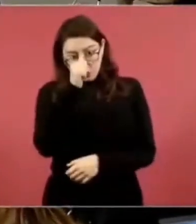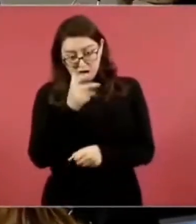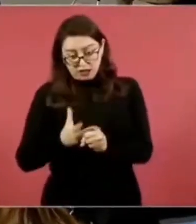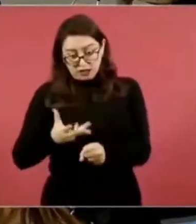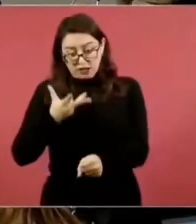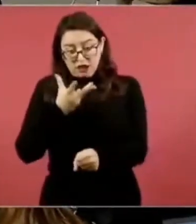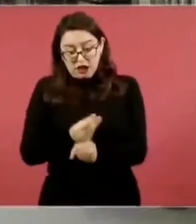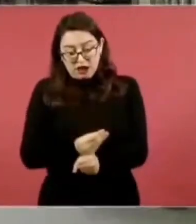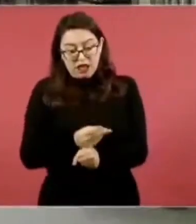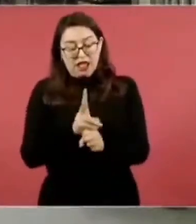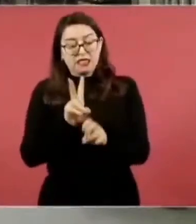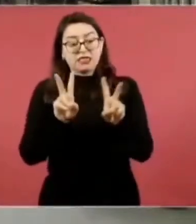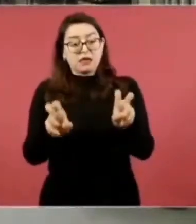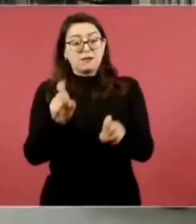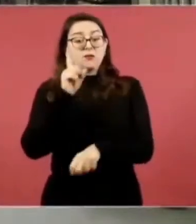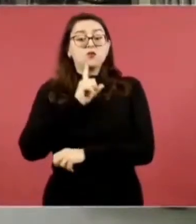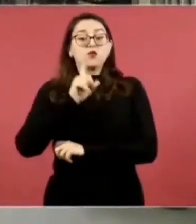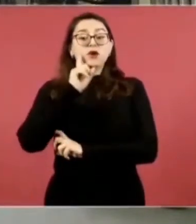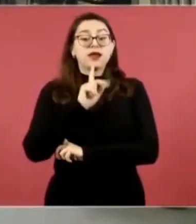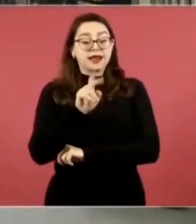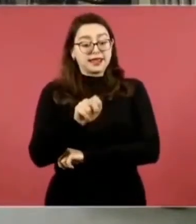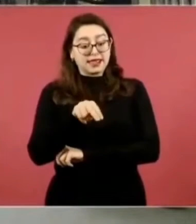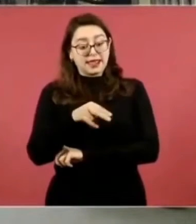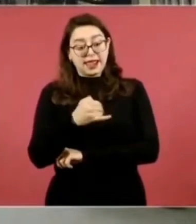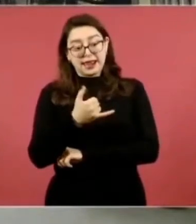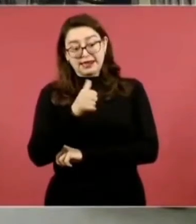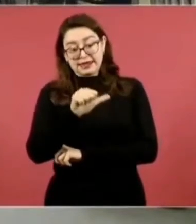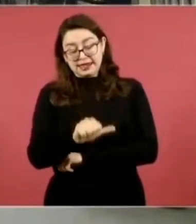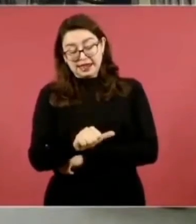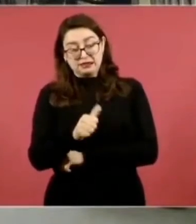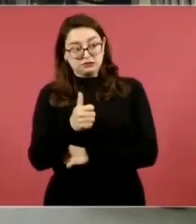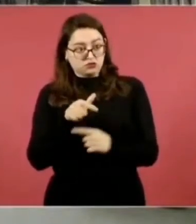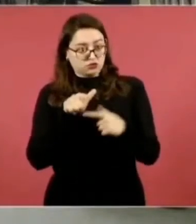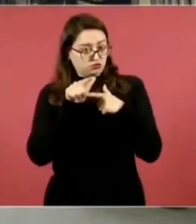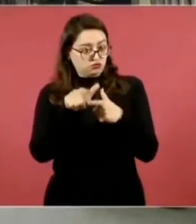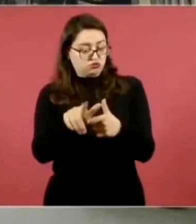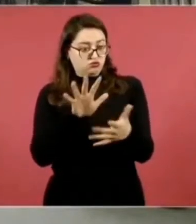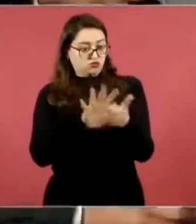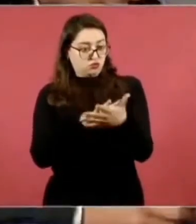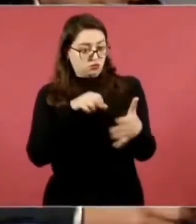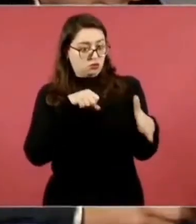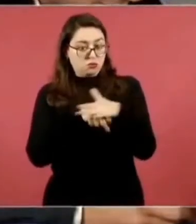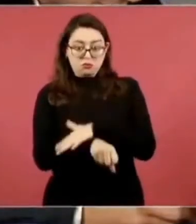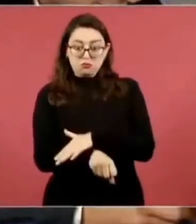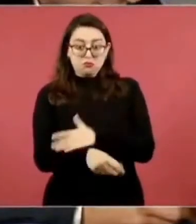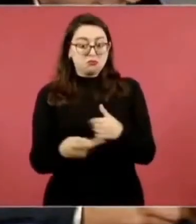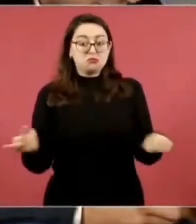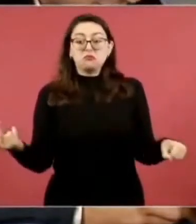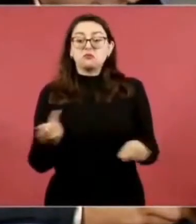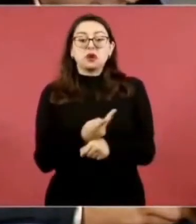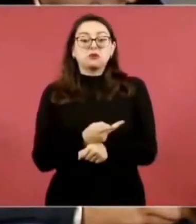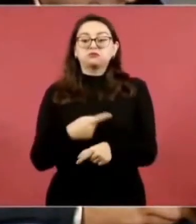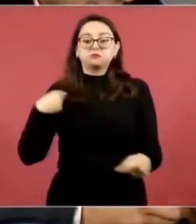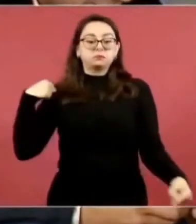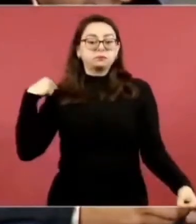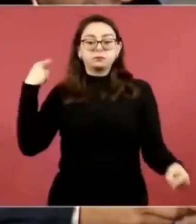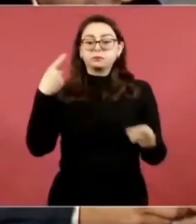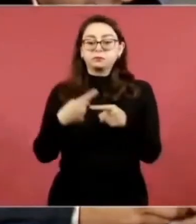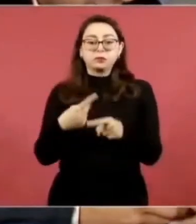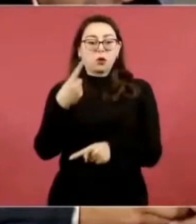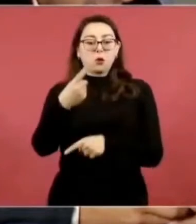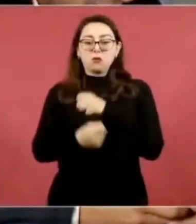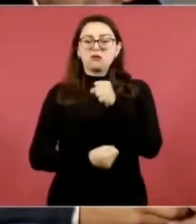Kenny Hernández, quien sigue presa. Y simple y llanamente Capufe se niega